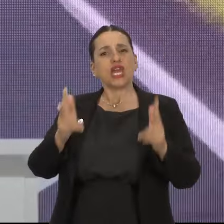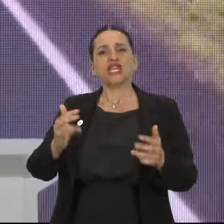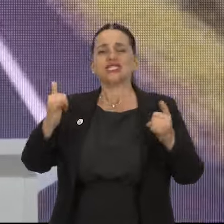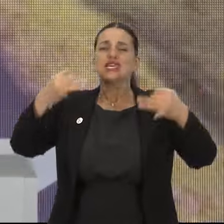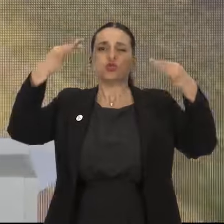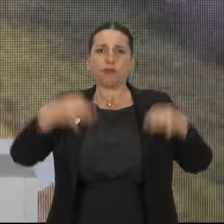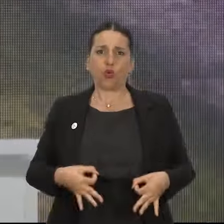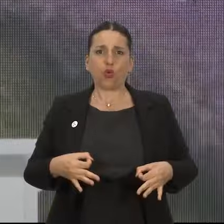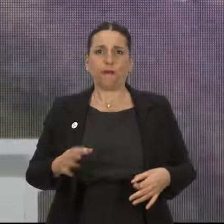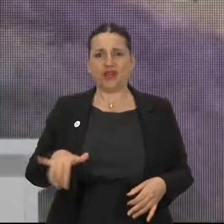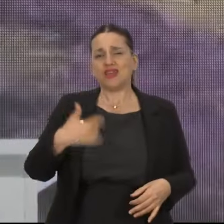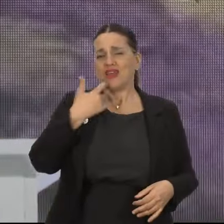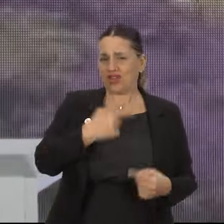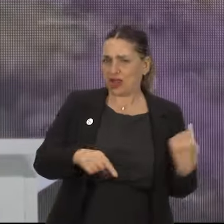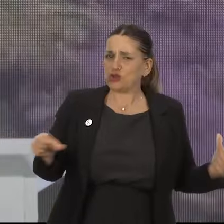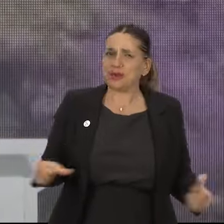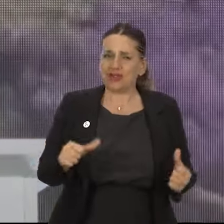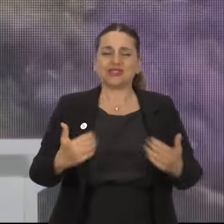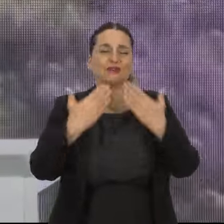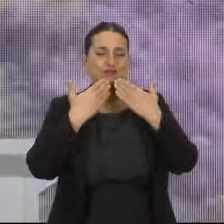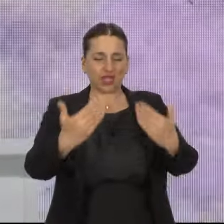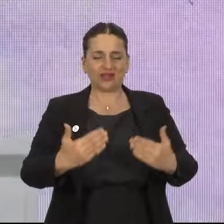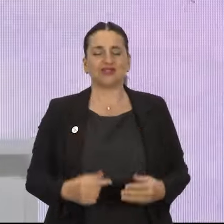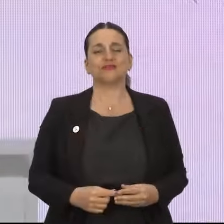y decir que supimos cumplir y que todavía queda mucho por hacer. Muchas gracias.